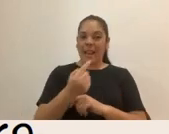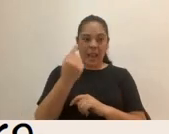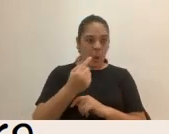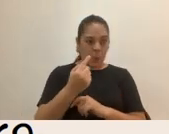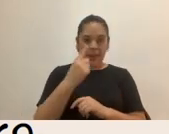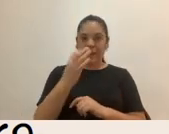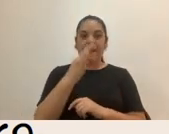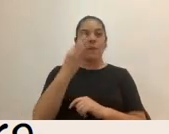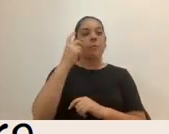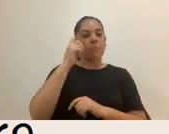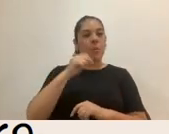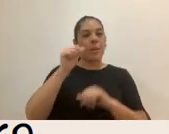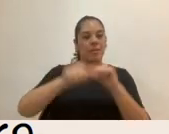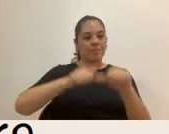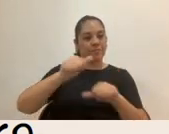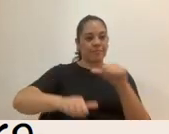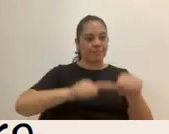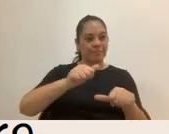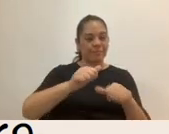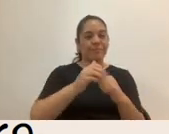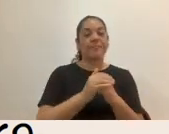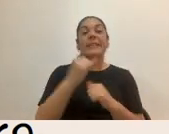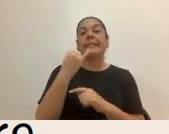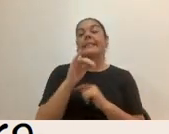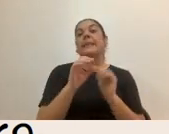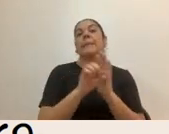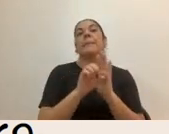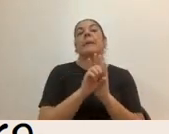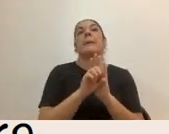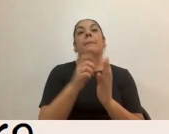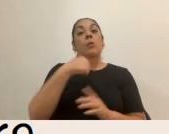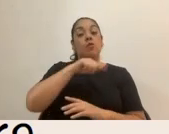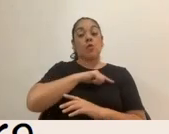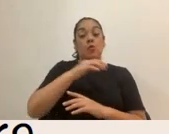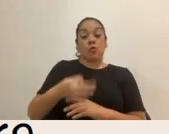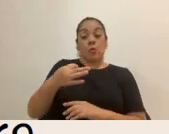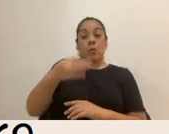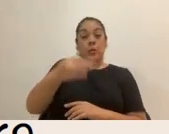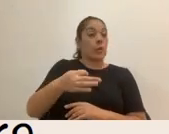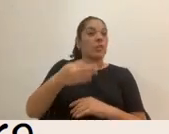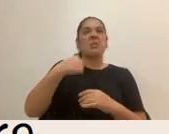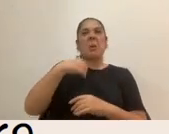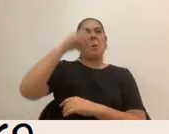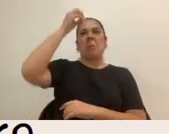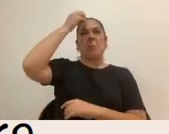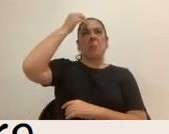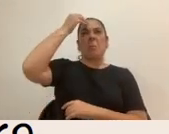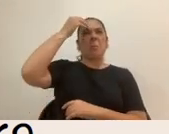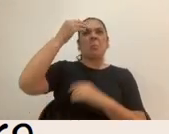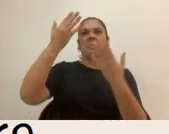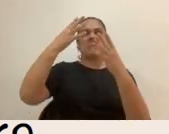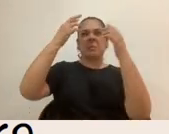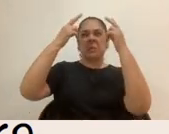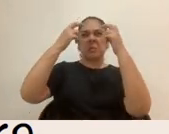contra ellos. Si nosotros en lo cotidiano no tomamos conciencia de estas pequeñas cosas,